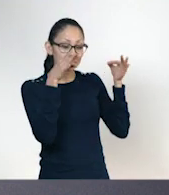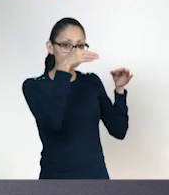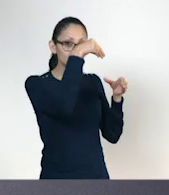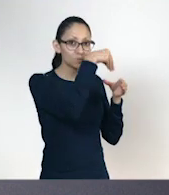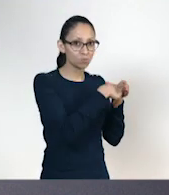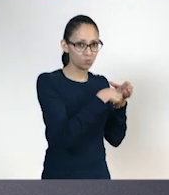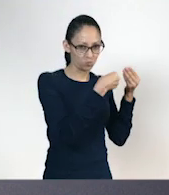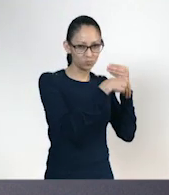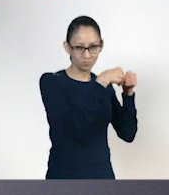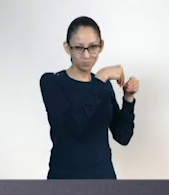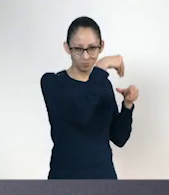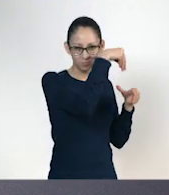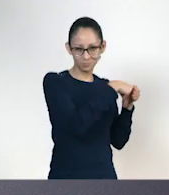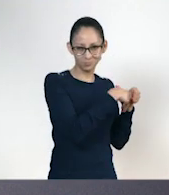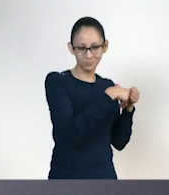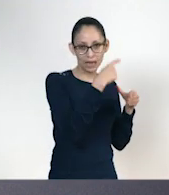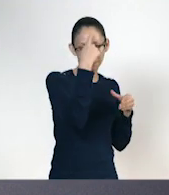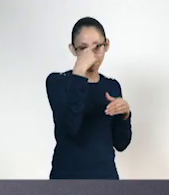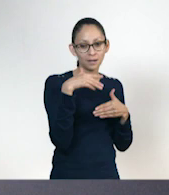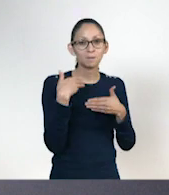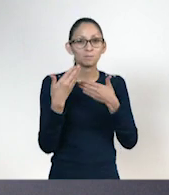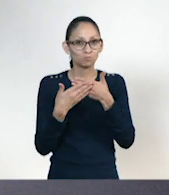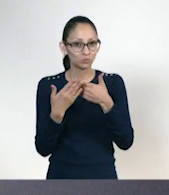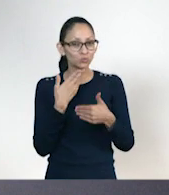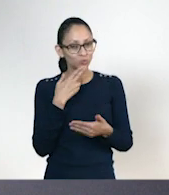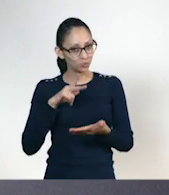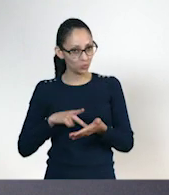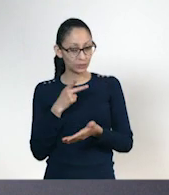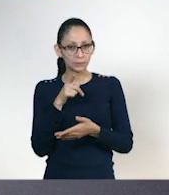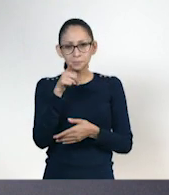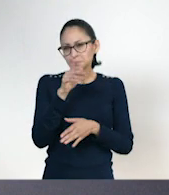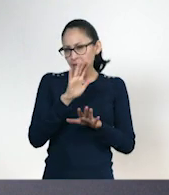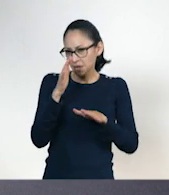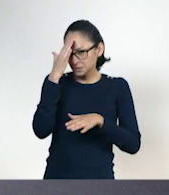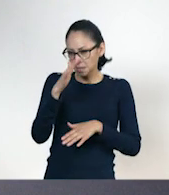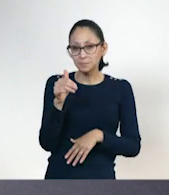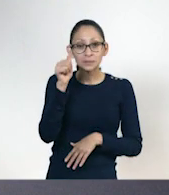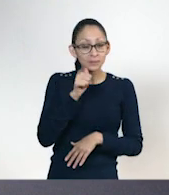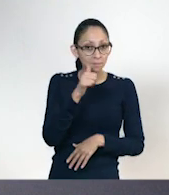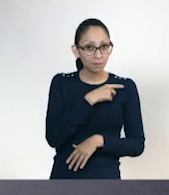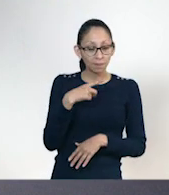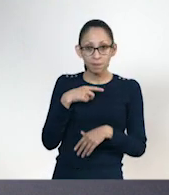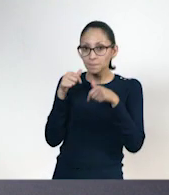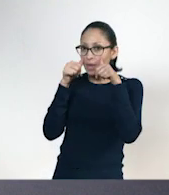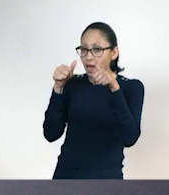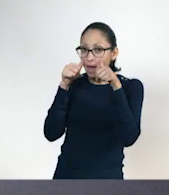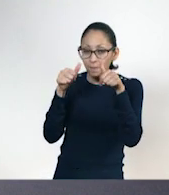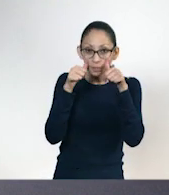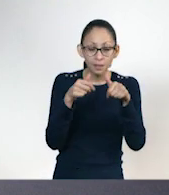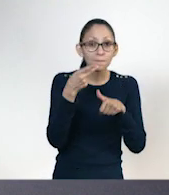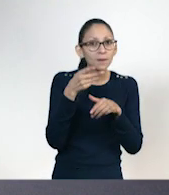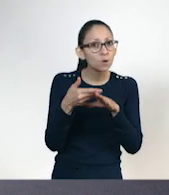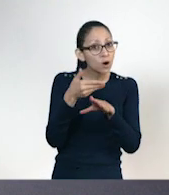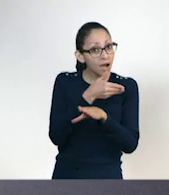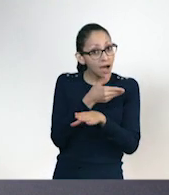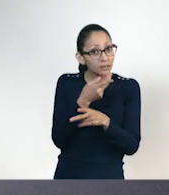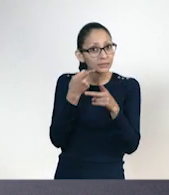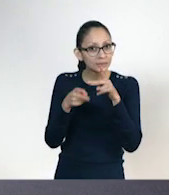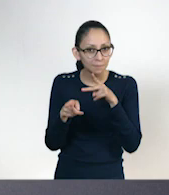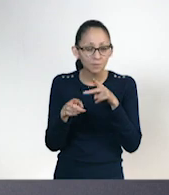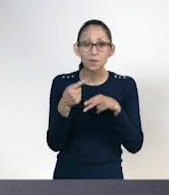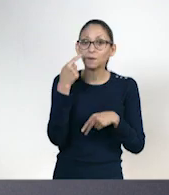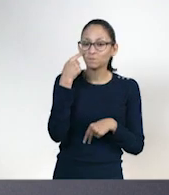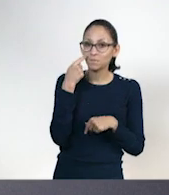una bolsita. Para utilizarlo nuevamente. Como ya saben, hay que poner mucha atención. Pero antes de que empecemos, nos vamos con algo listo.